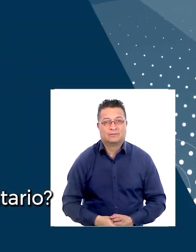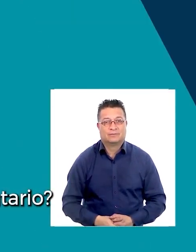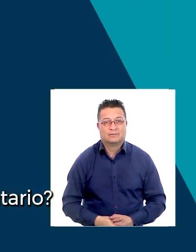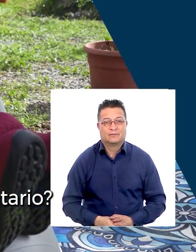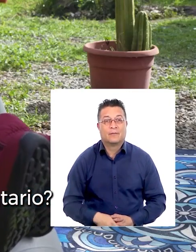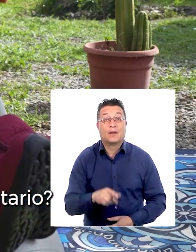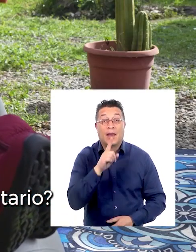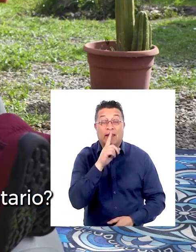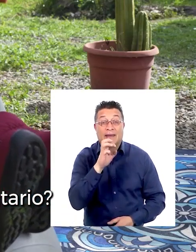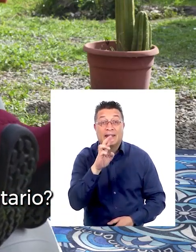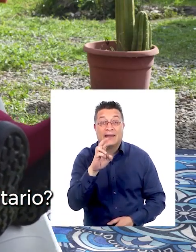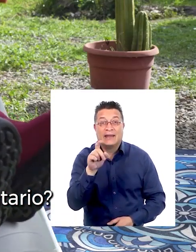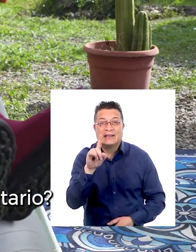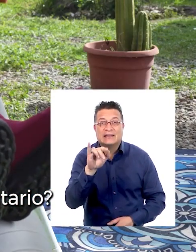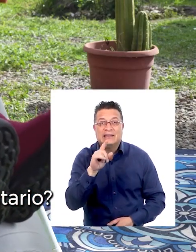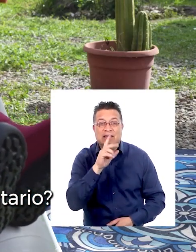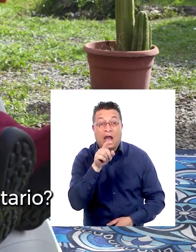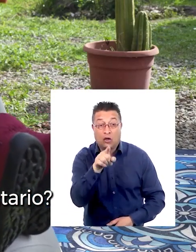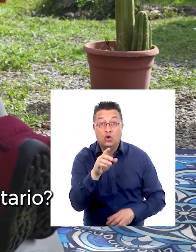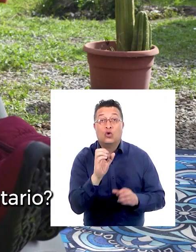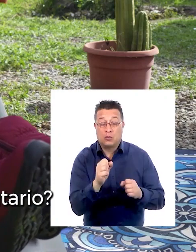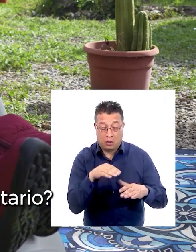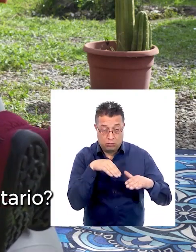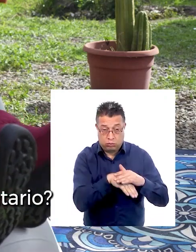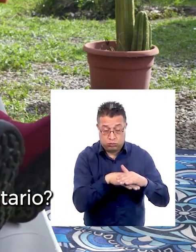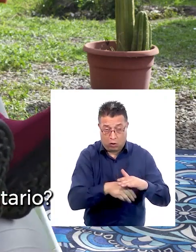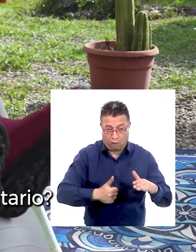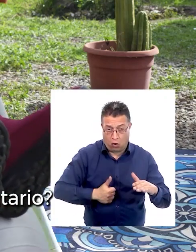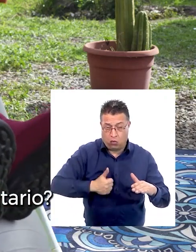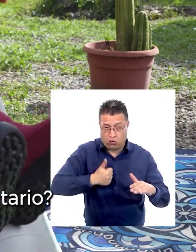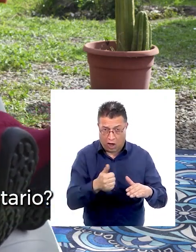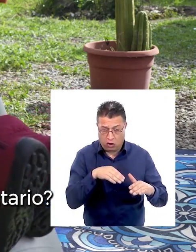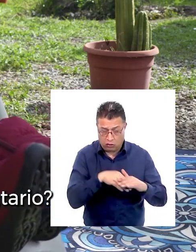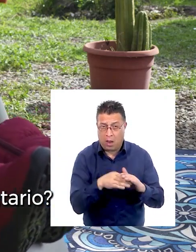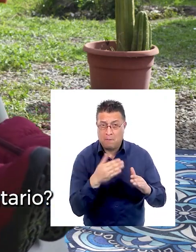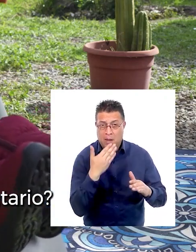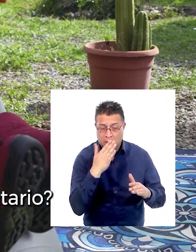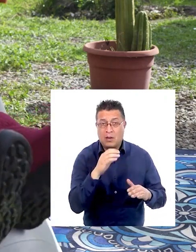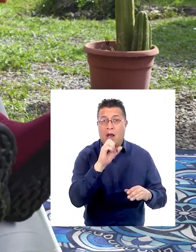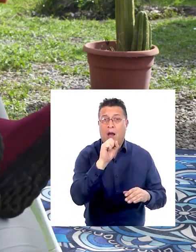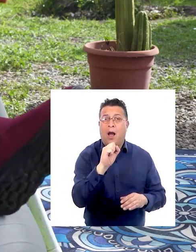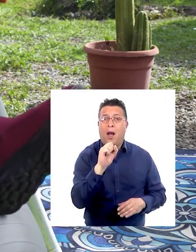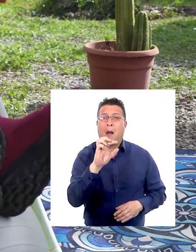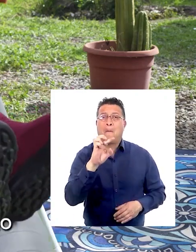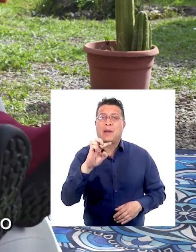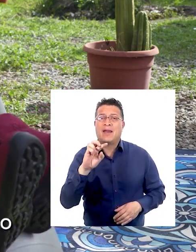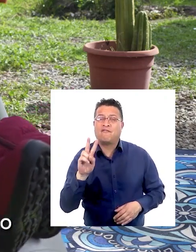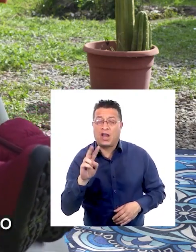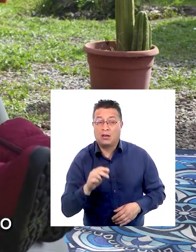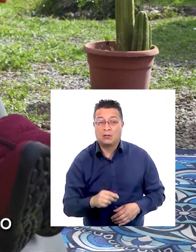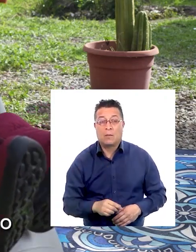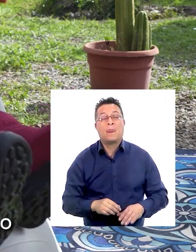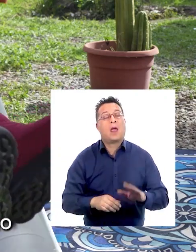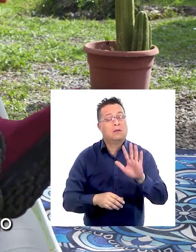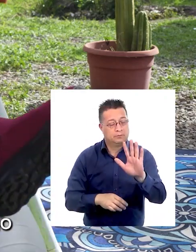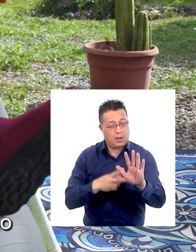Teresita, ¿usted recomienda el ahorro previsional voluntario, el famoso APB? Mira, mi hijito, siempre que